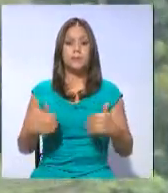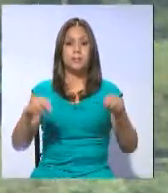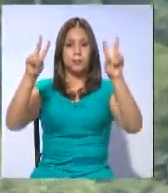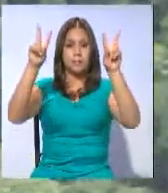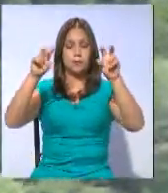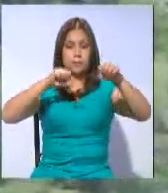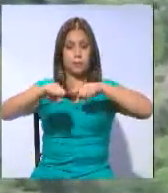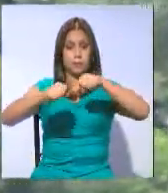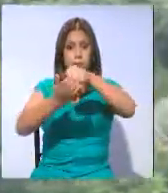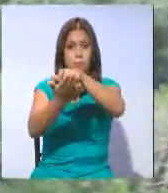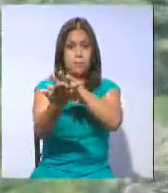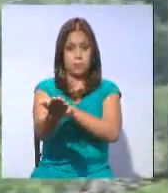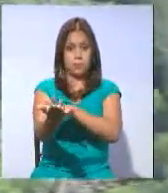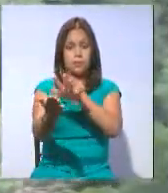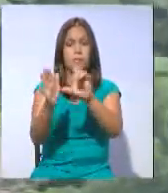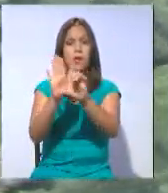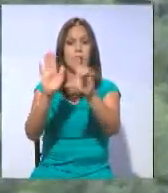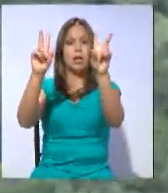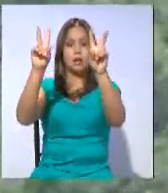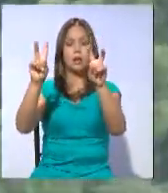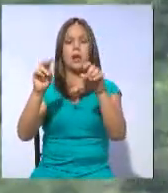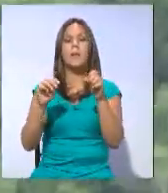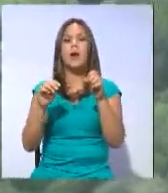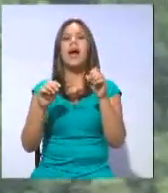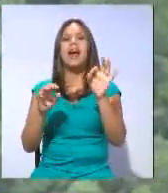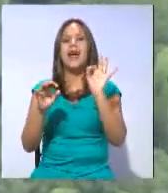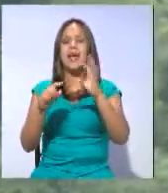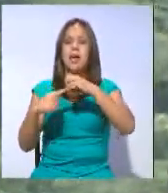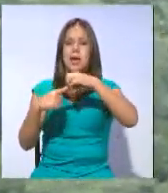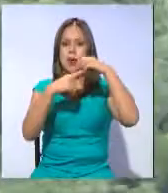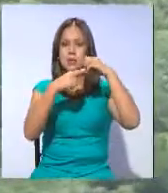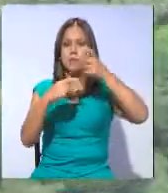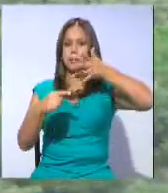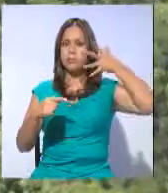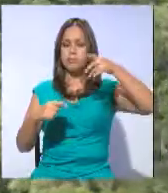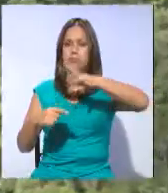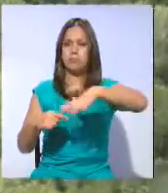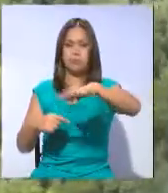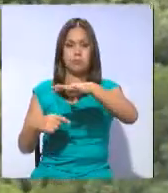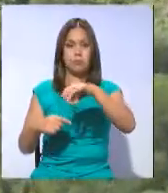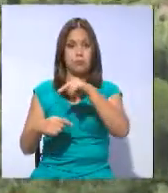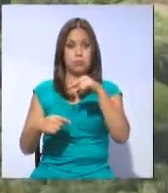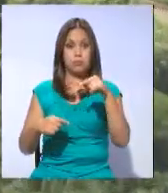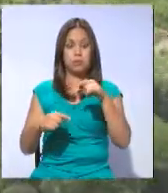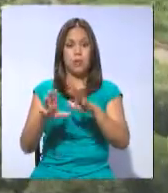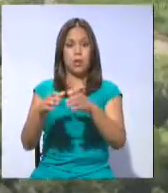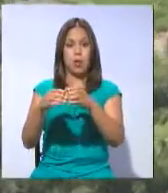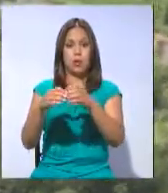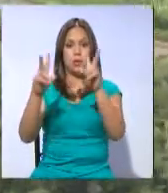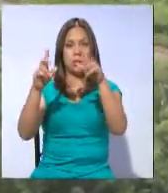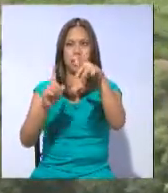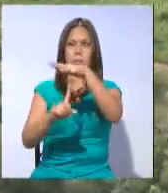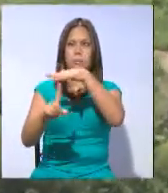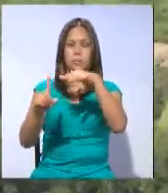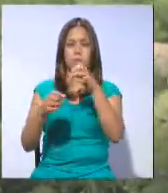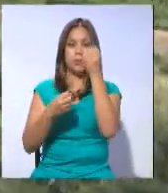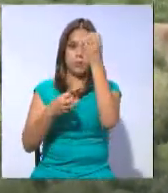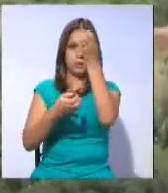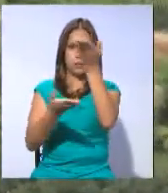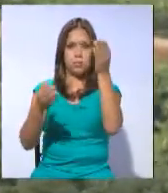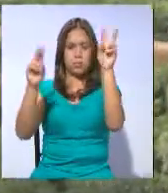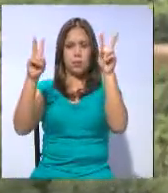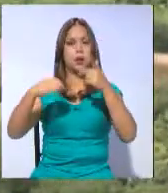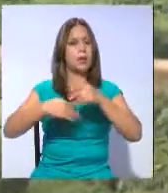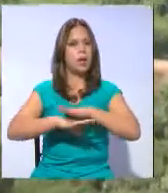del tratamiento del proyecto de ley del régimen especial para la circunscripción territorial amazónica, la Comisión de Biodiversidad informó que han